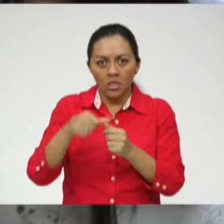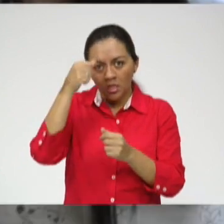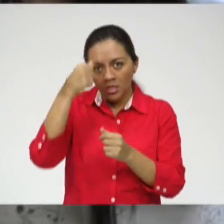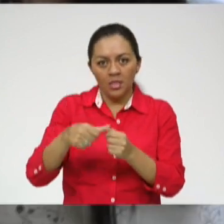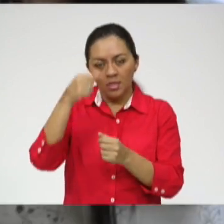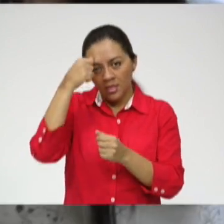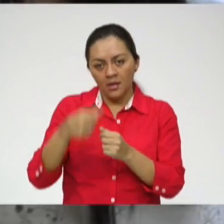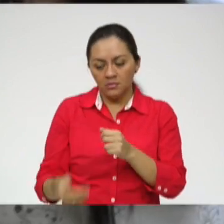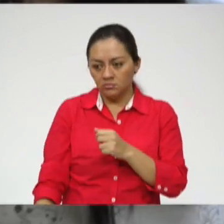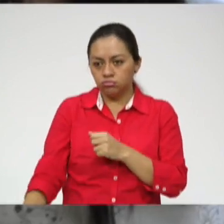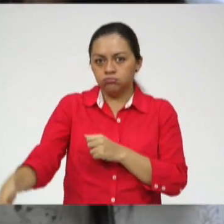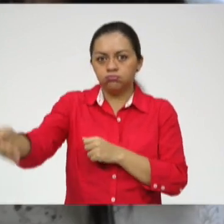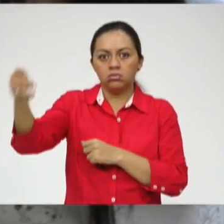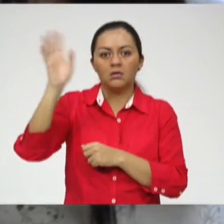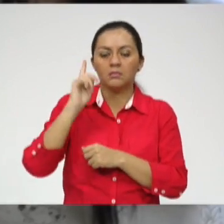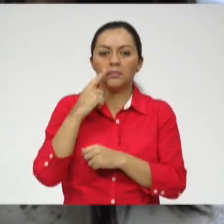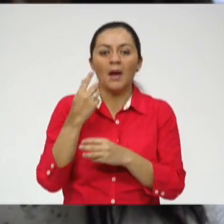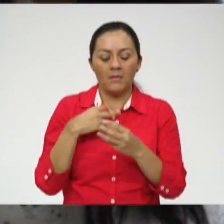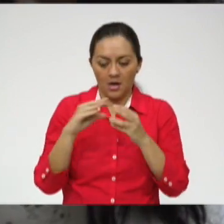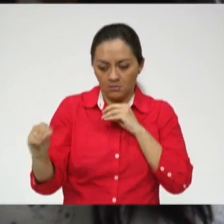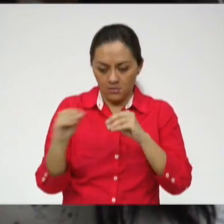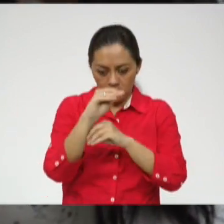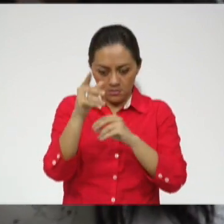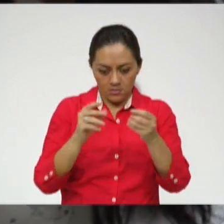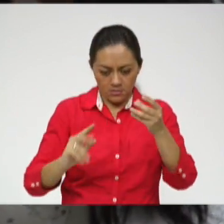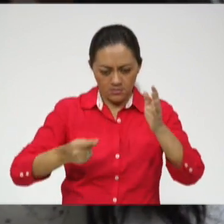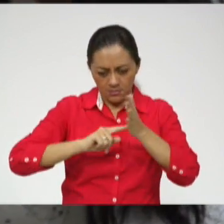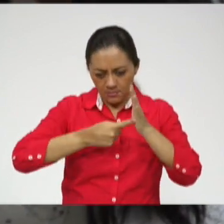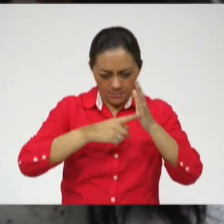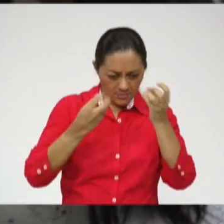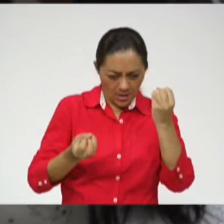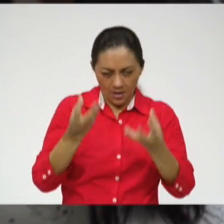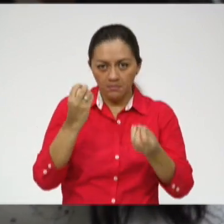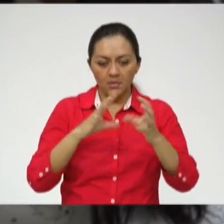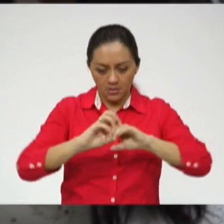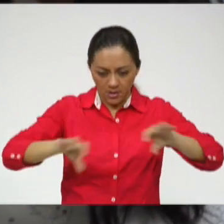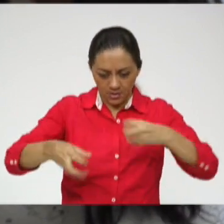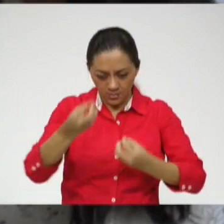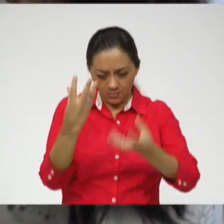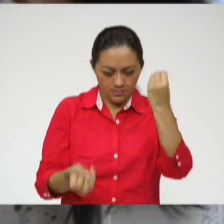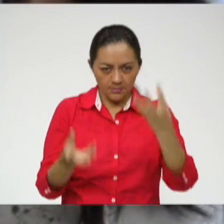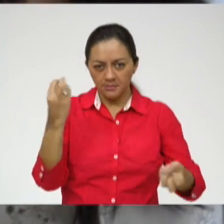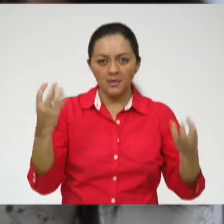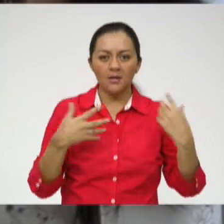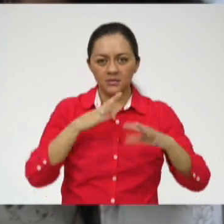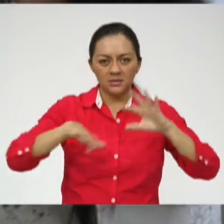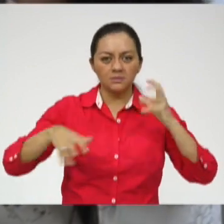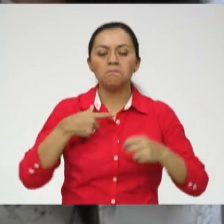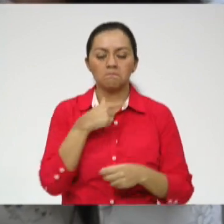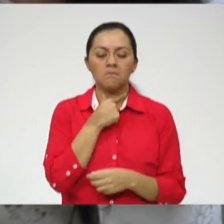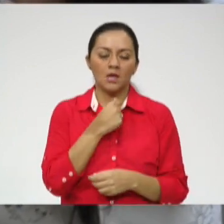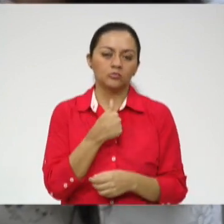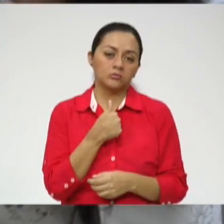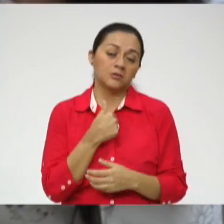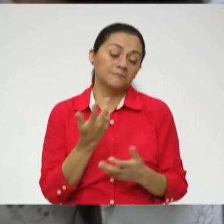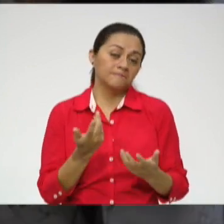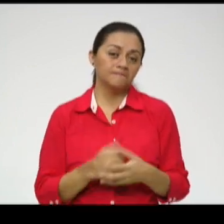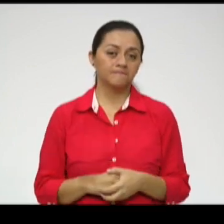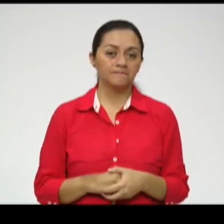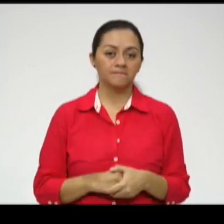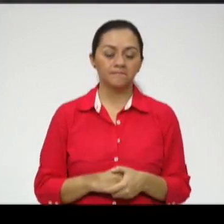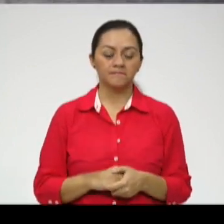cosas. Me gusta armar, desarmar, crear, deshacer, hacer cosas nuevas e innovadoras. Eso me gusta bastante.